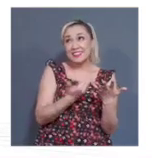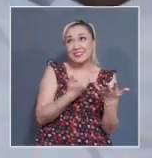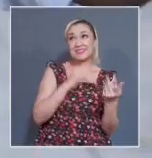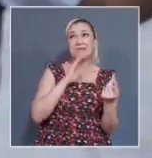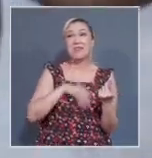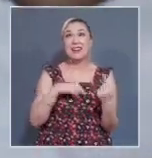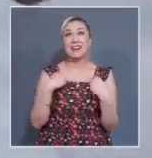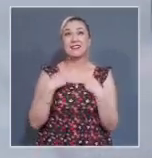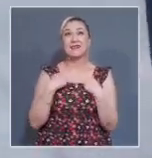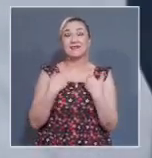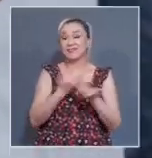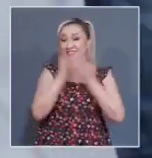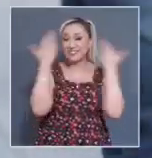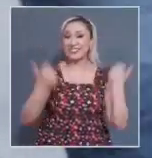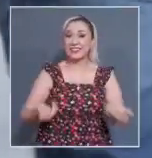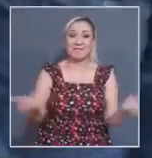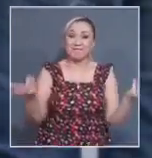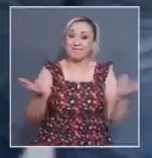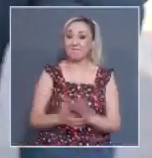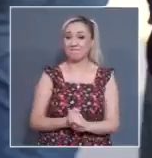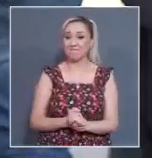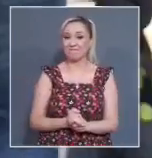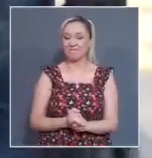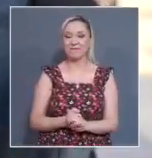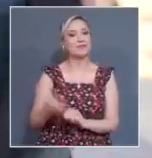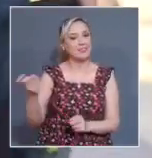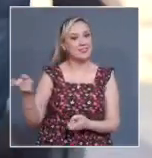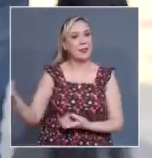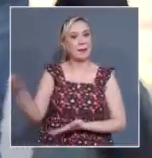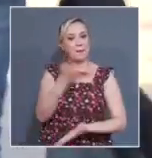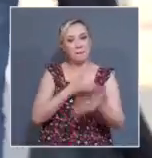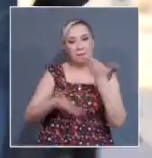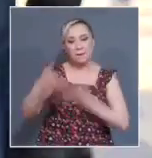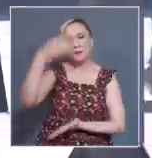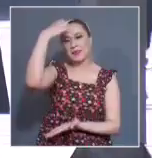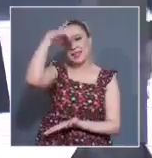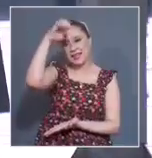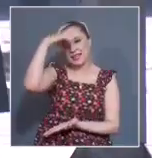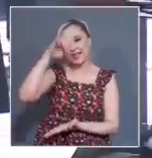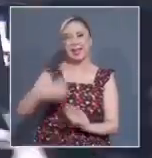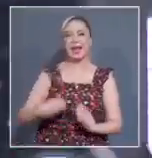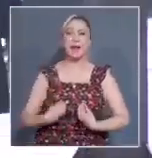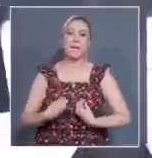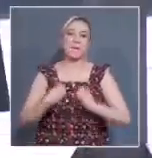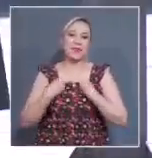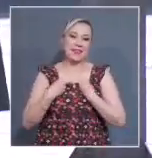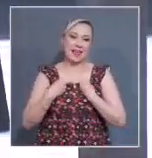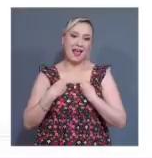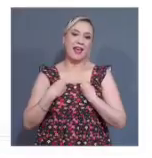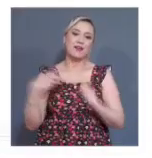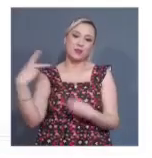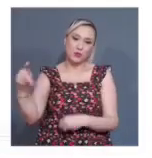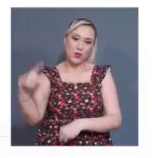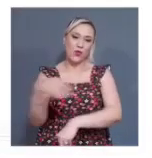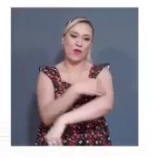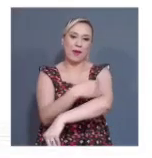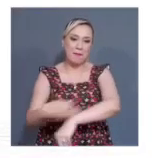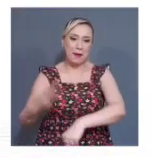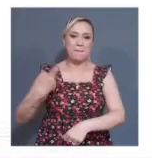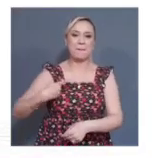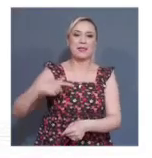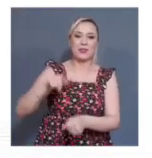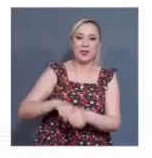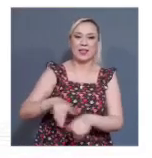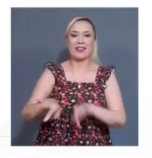Así se compartieron experiencias de vida personal, familiar y de trabajo como parte